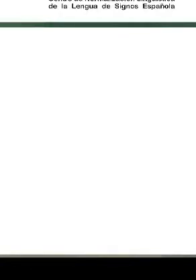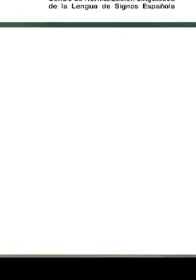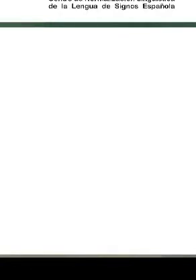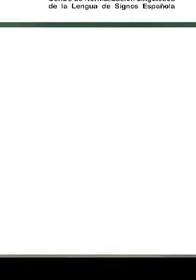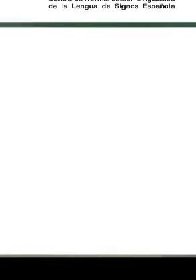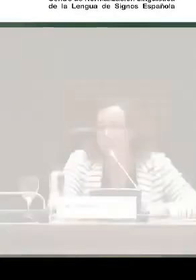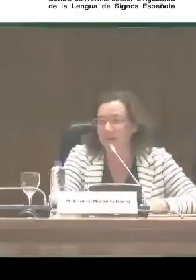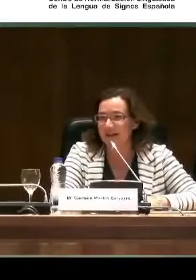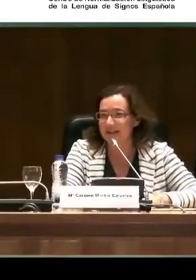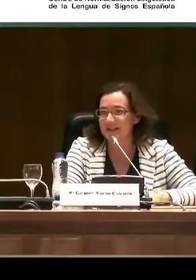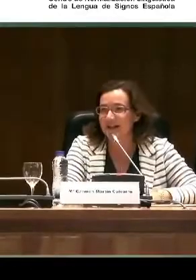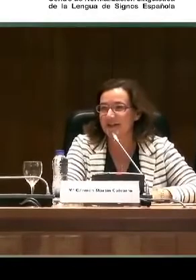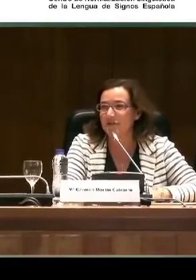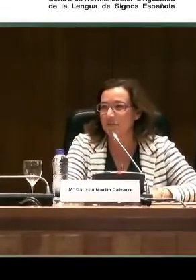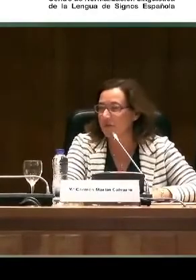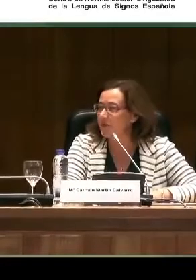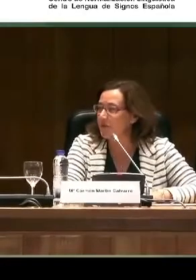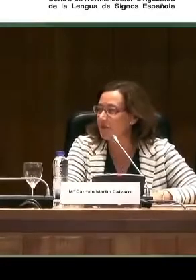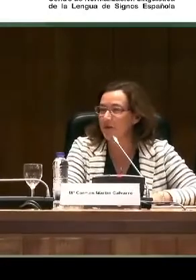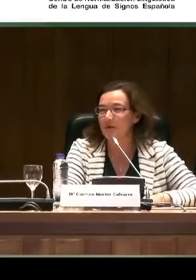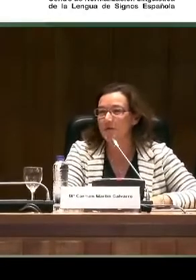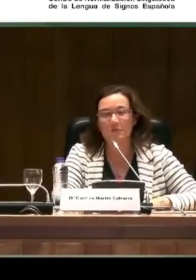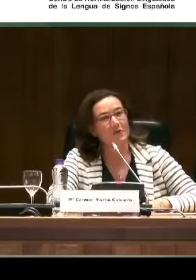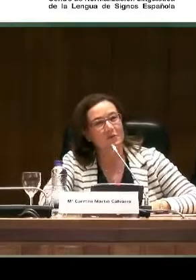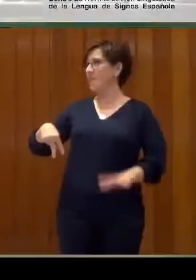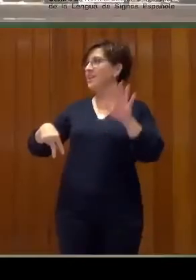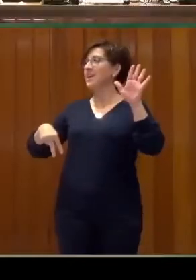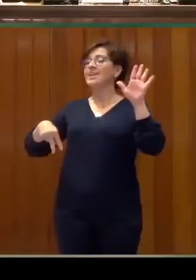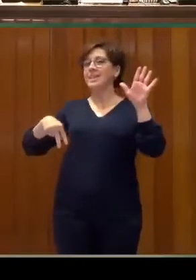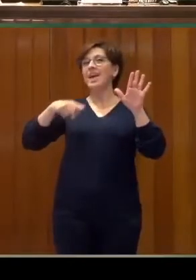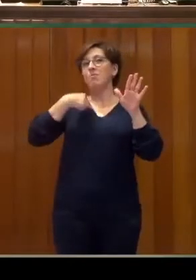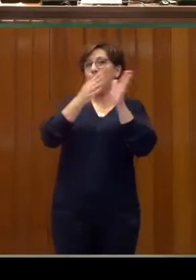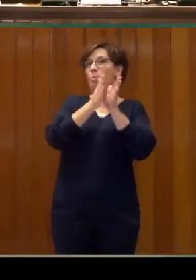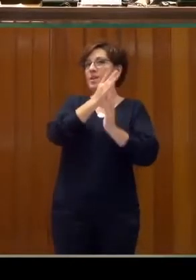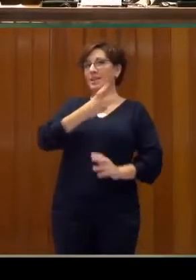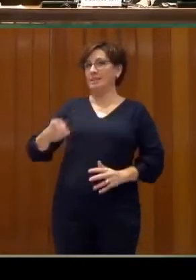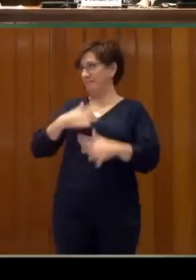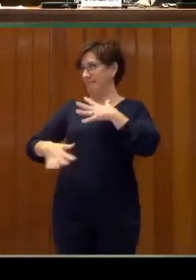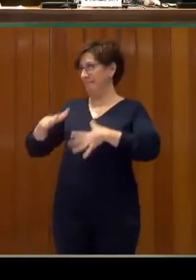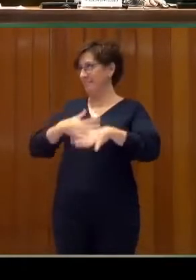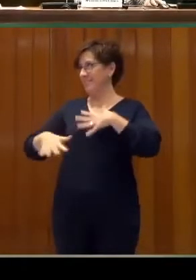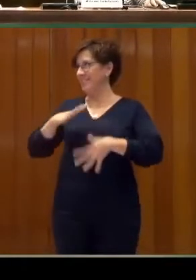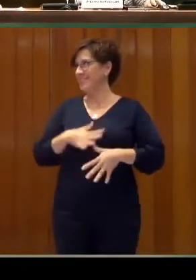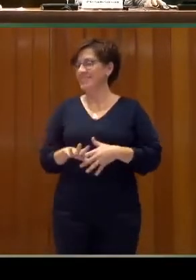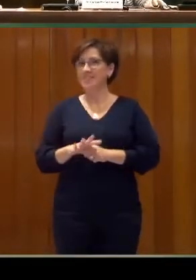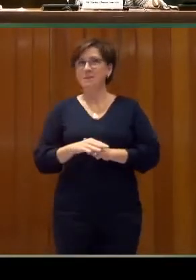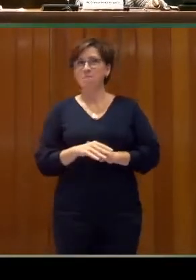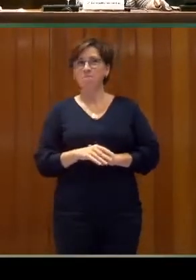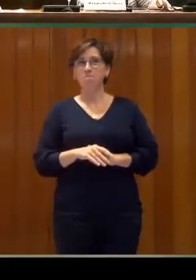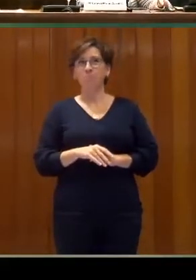María Aranzazú Díaz Yadó,